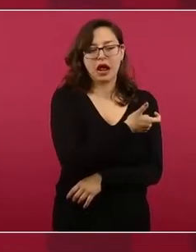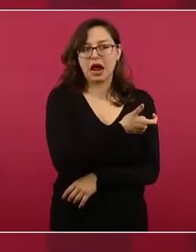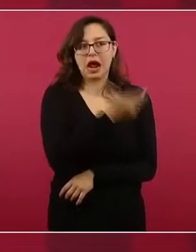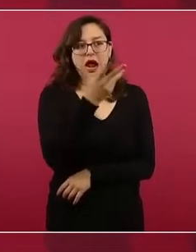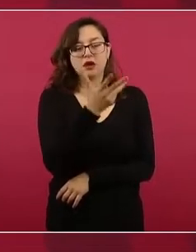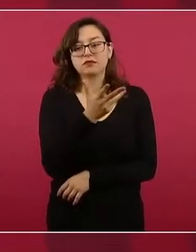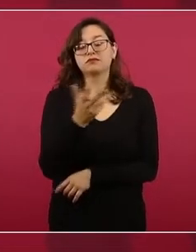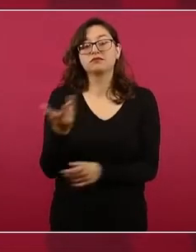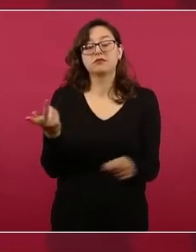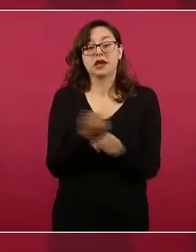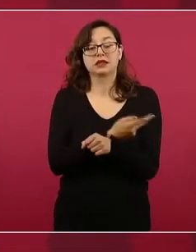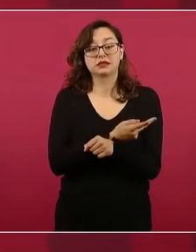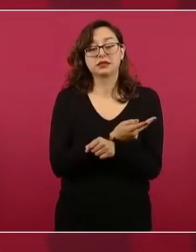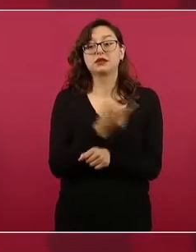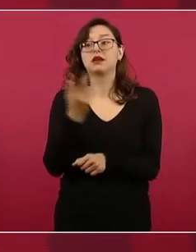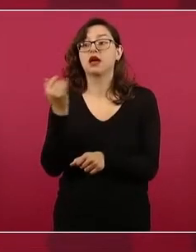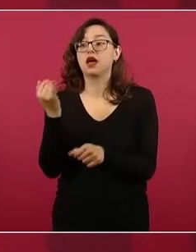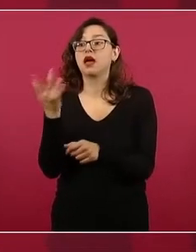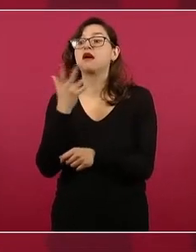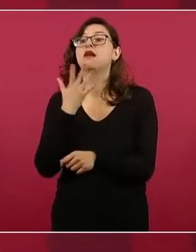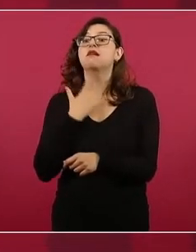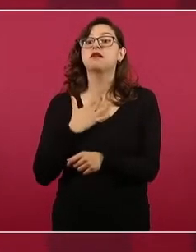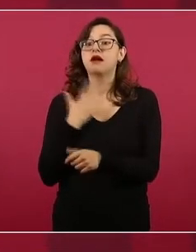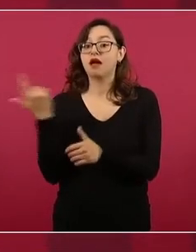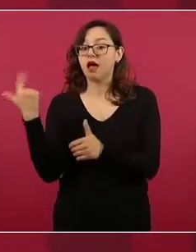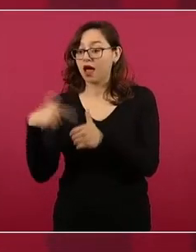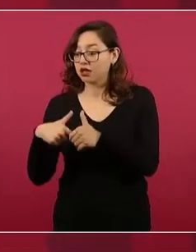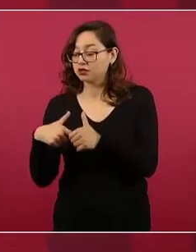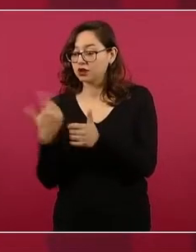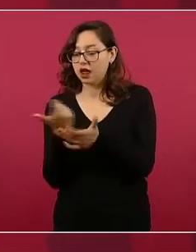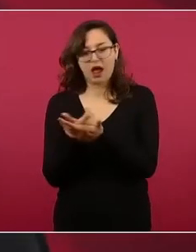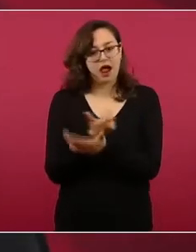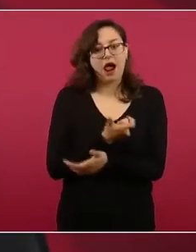gasolinas, pero nosotros en el balance